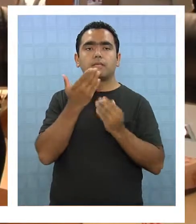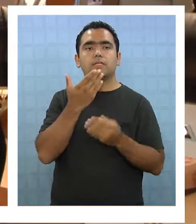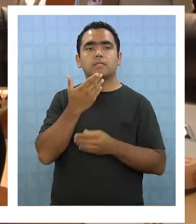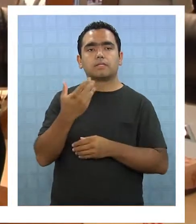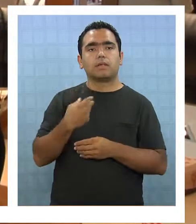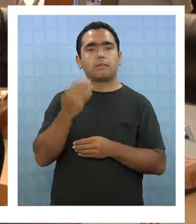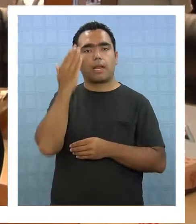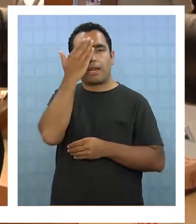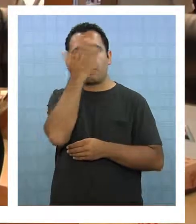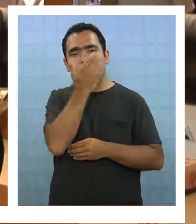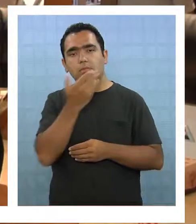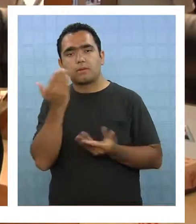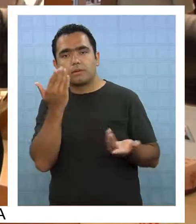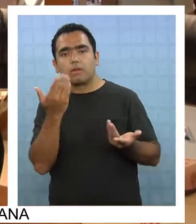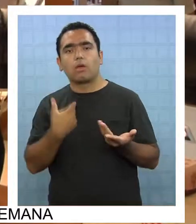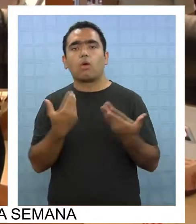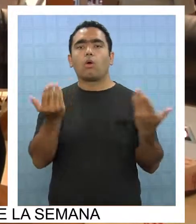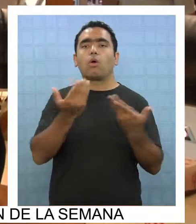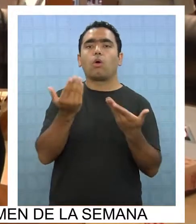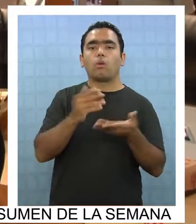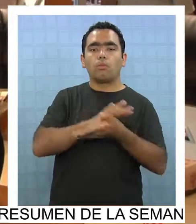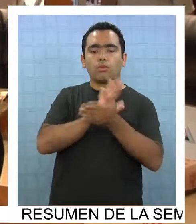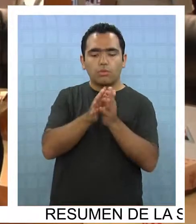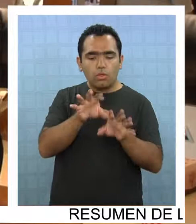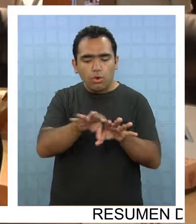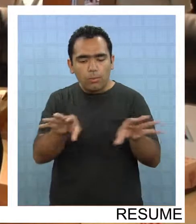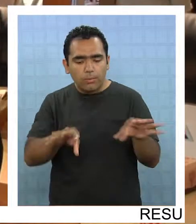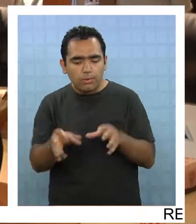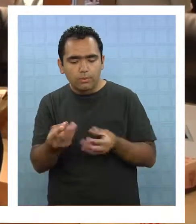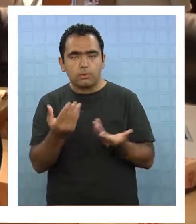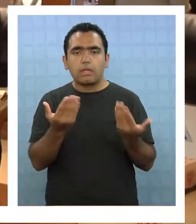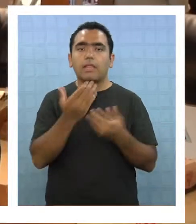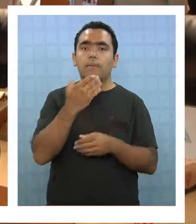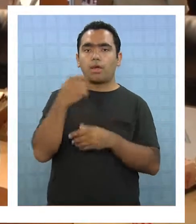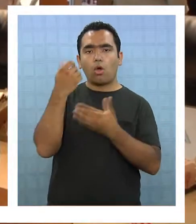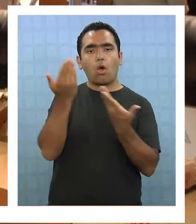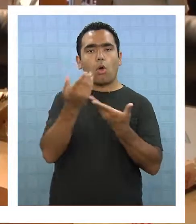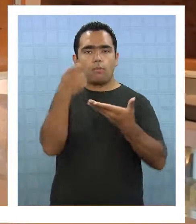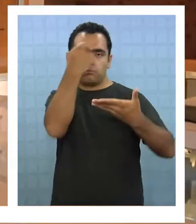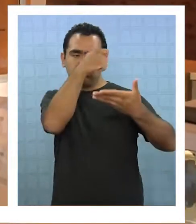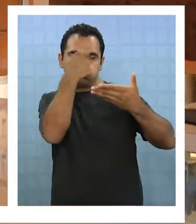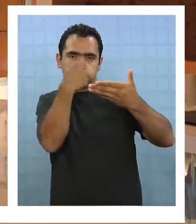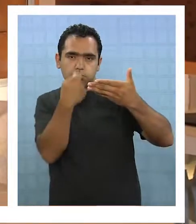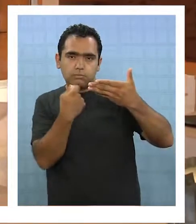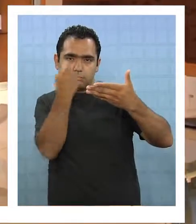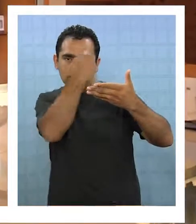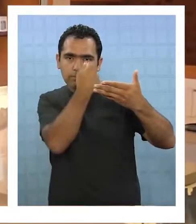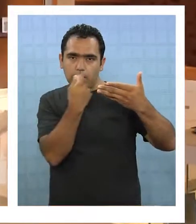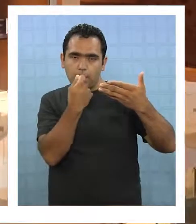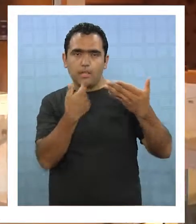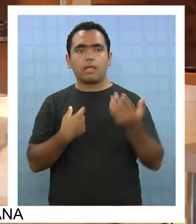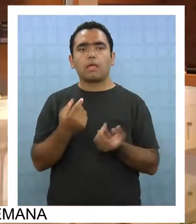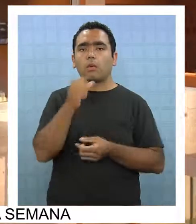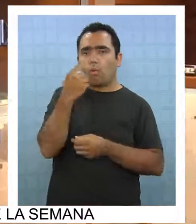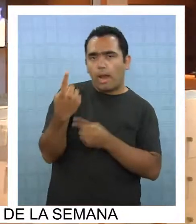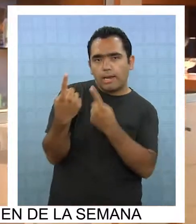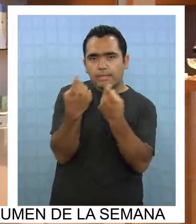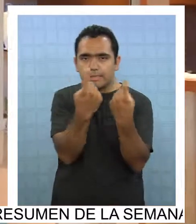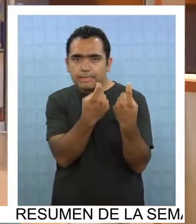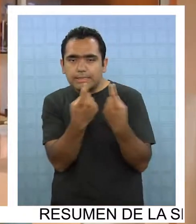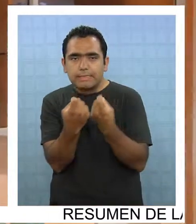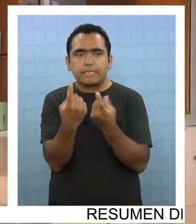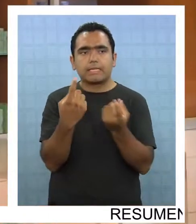una buena exfoliación, cómo se aplican todos los productos, a cómo te puedes maquillar, qué productos es lo que necesitas, te podemos